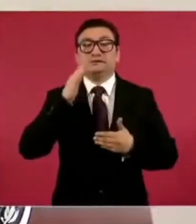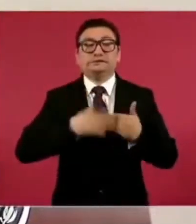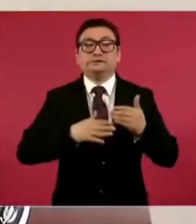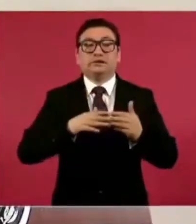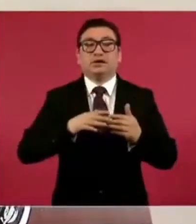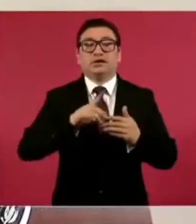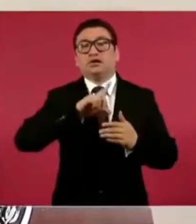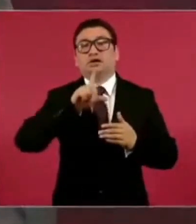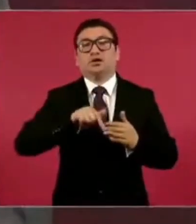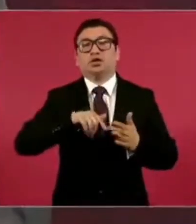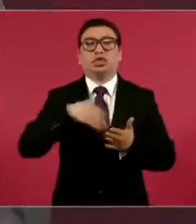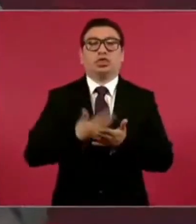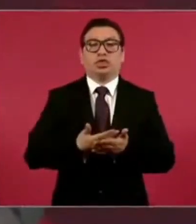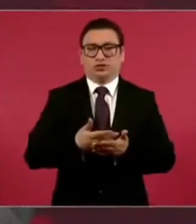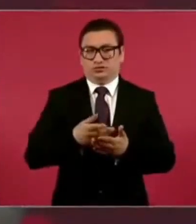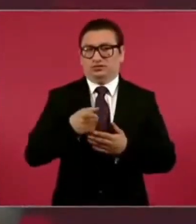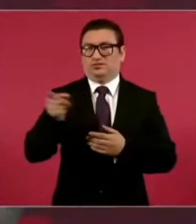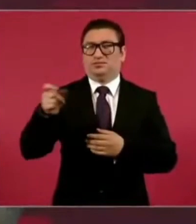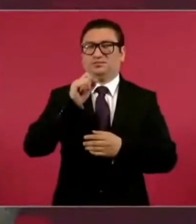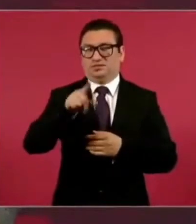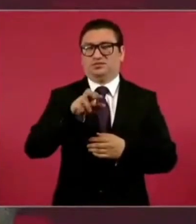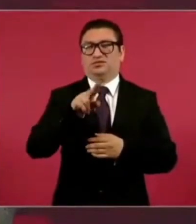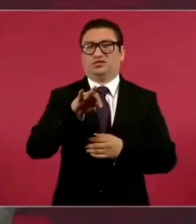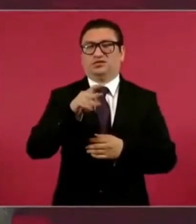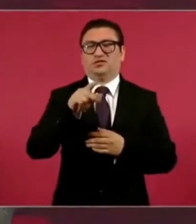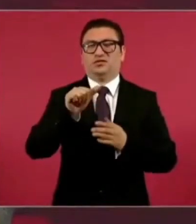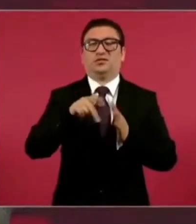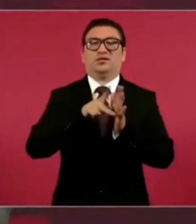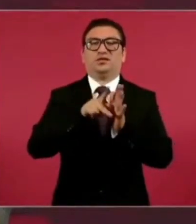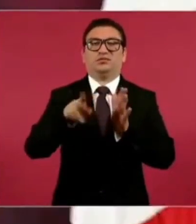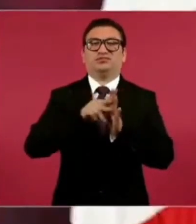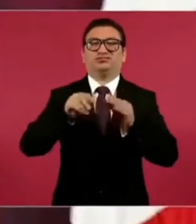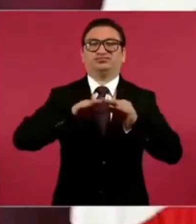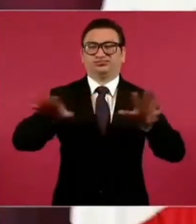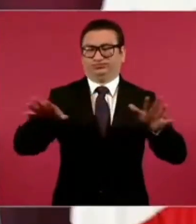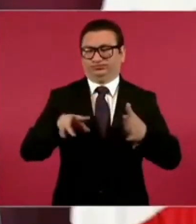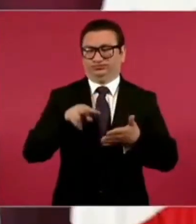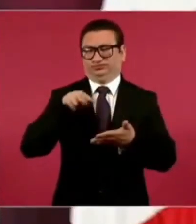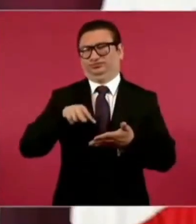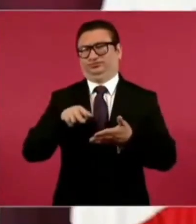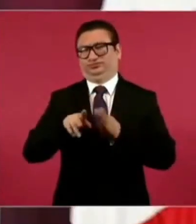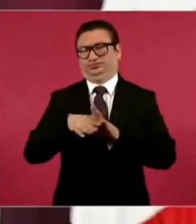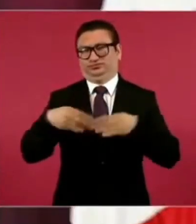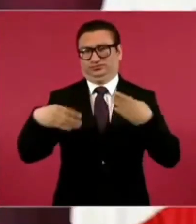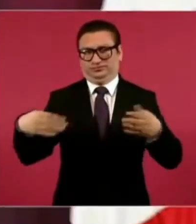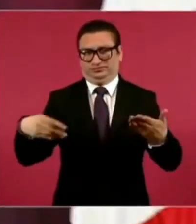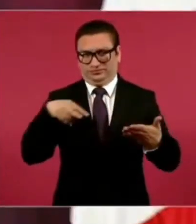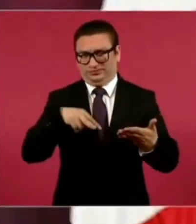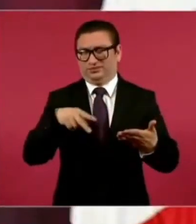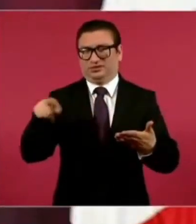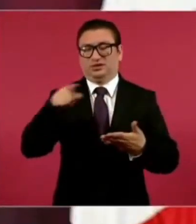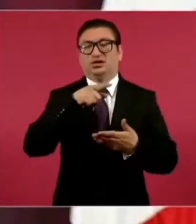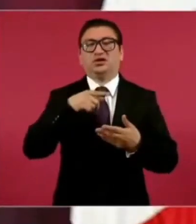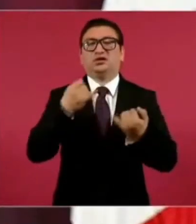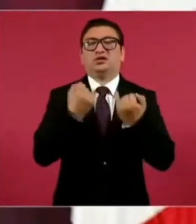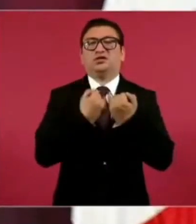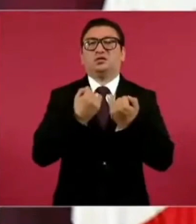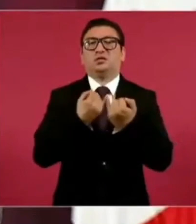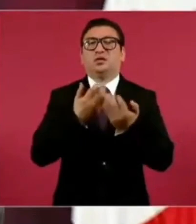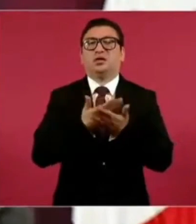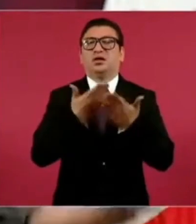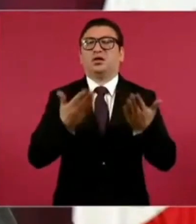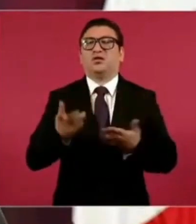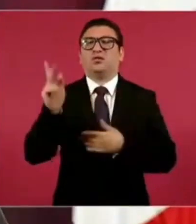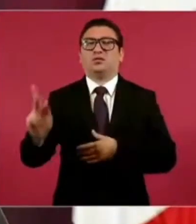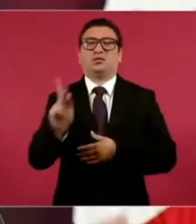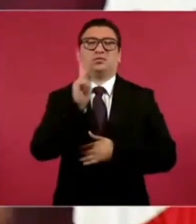Y el Reforma lo mismo. Y es muy lamentable lo del proceso, porque